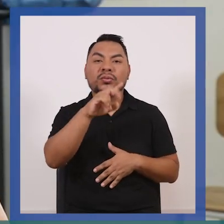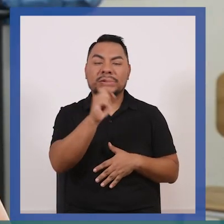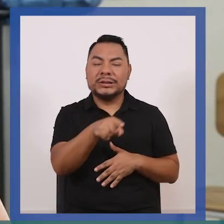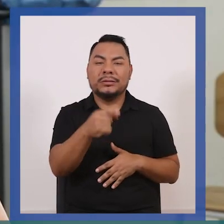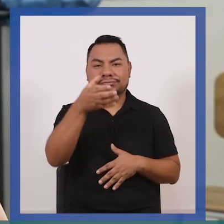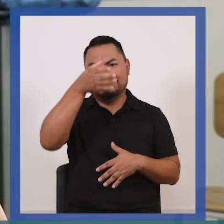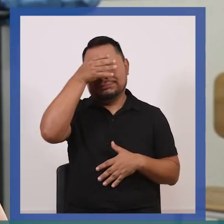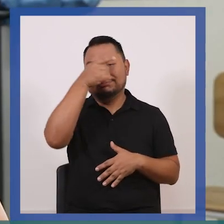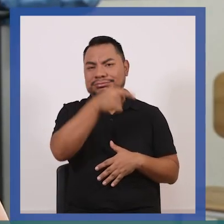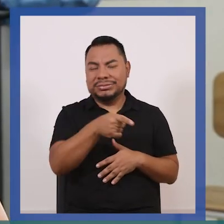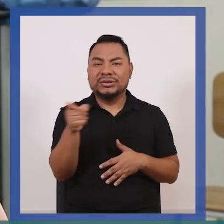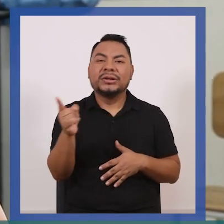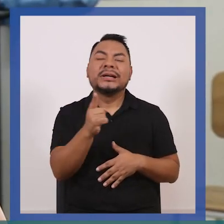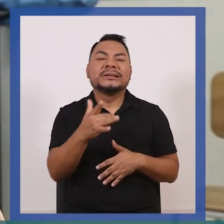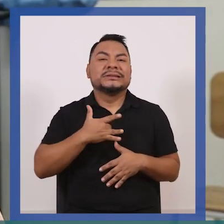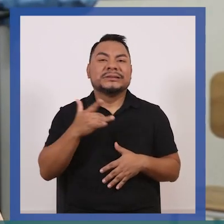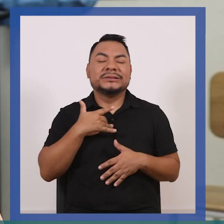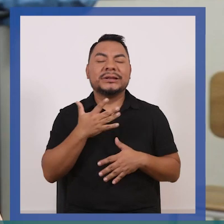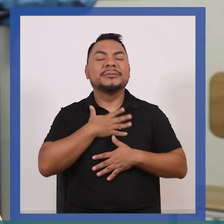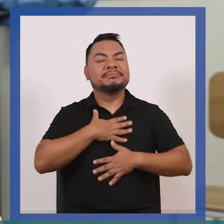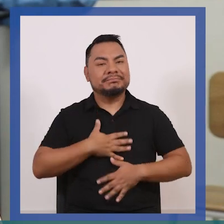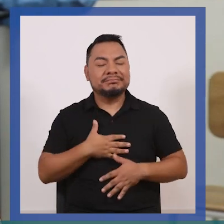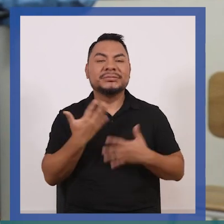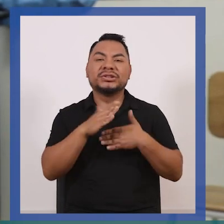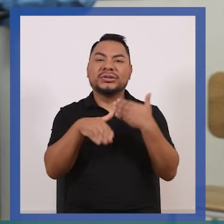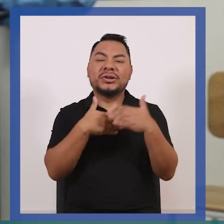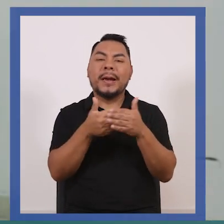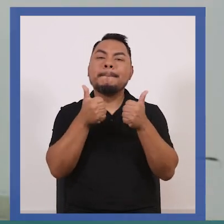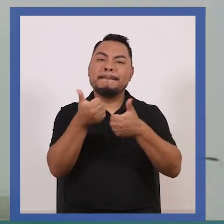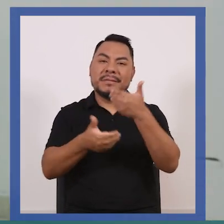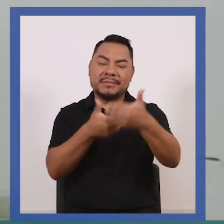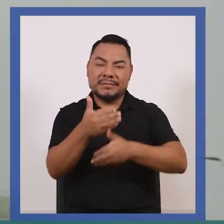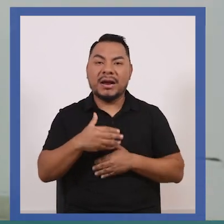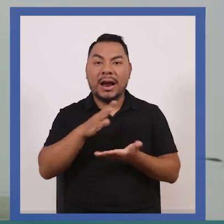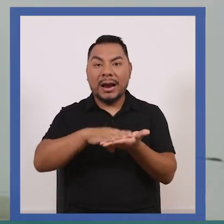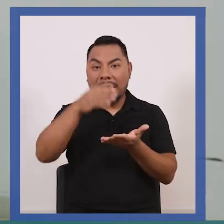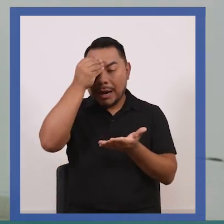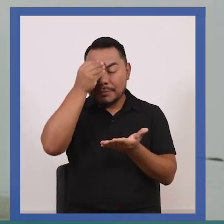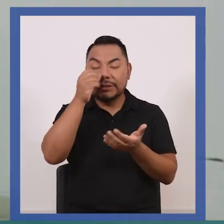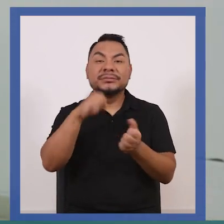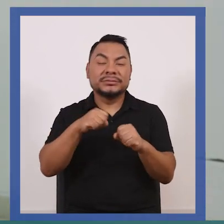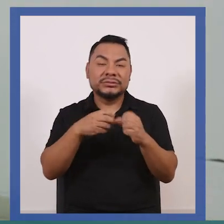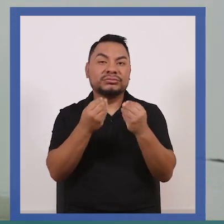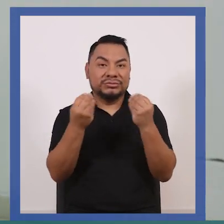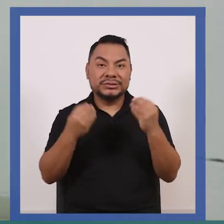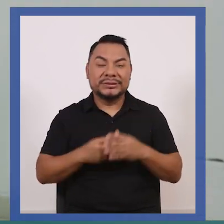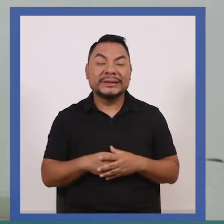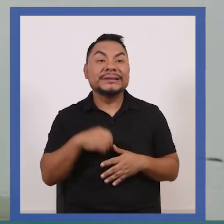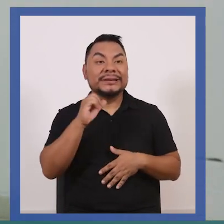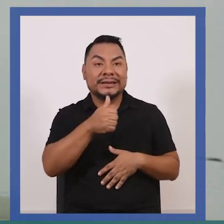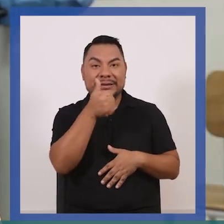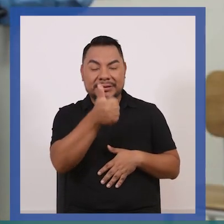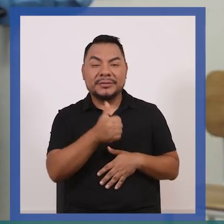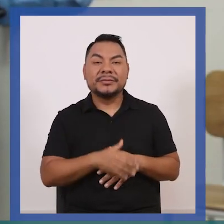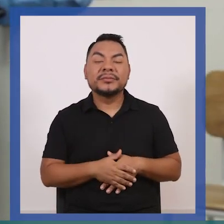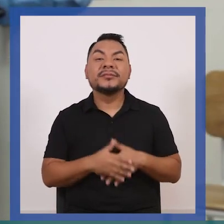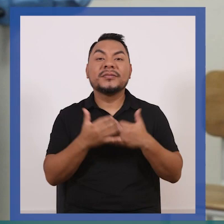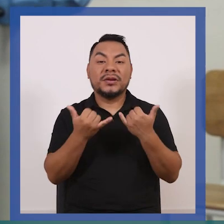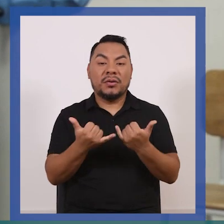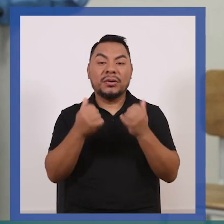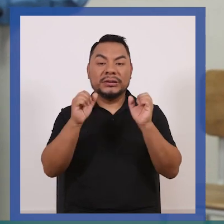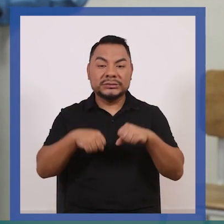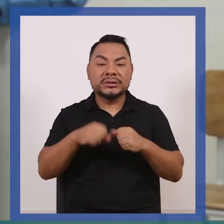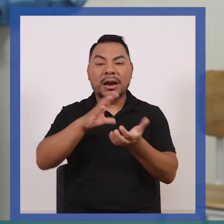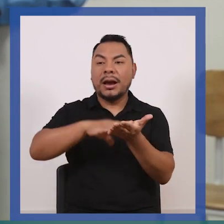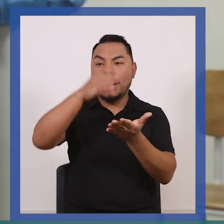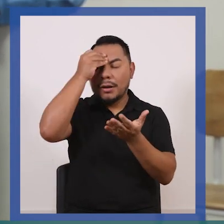que es un capo, así que yo creo que te vas a sentir súper cómoda, te lo vas a pasar súper bien, vamos a aprender y sobre todo reflexionar también. eso, vamos a hacer sinapsis